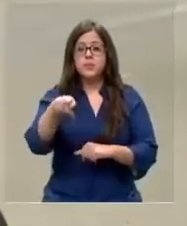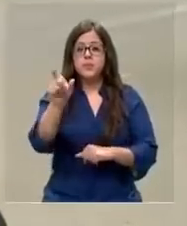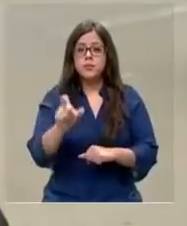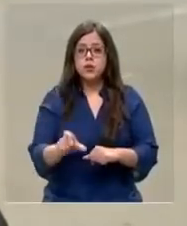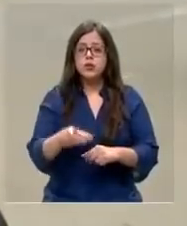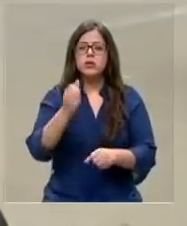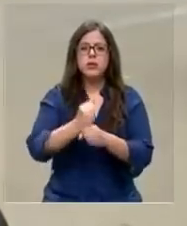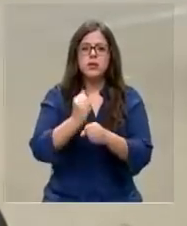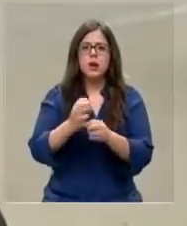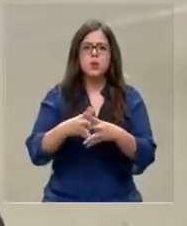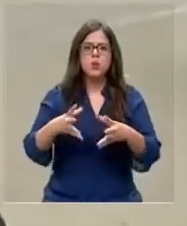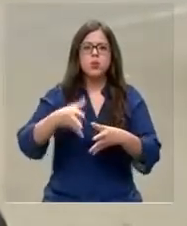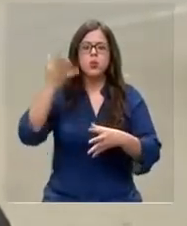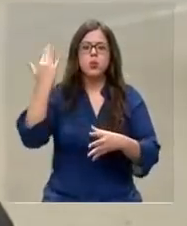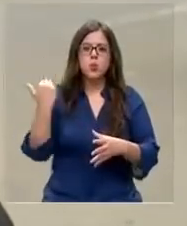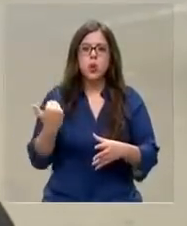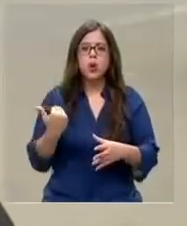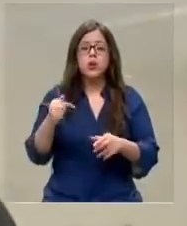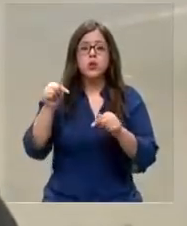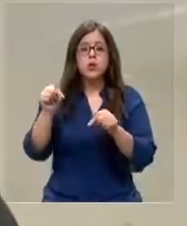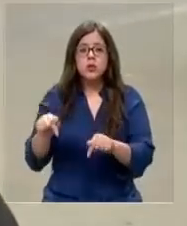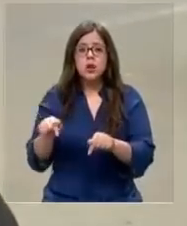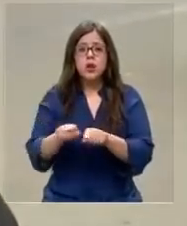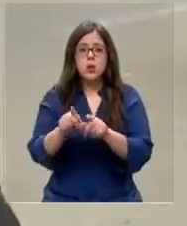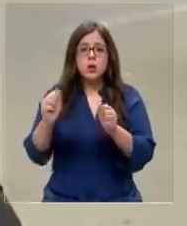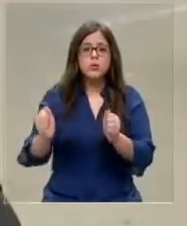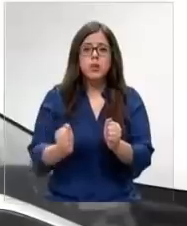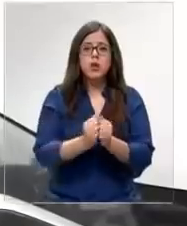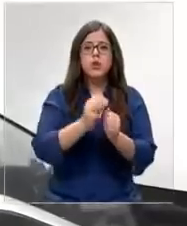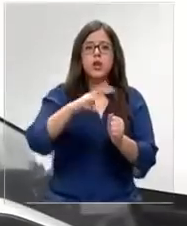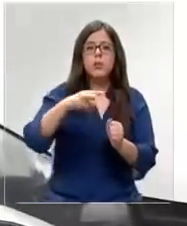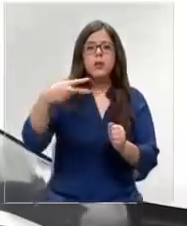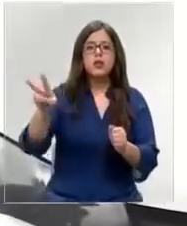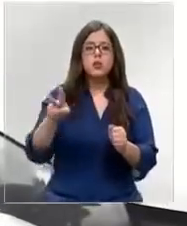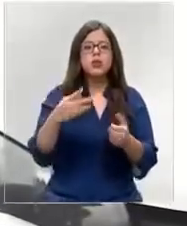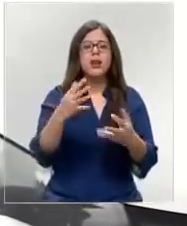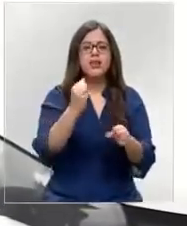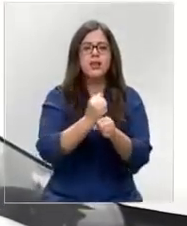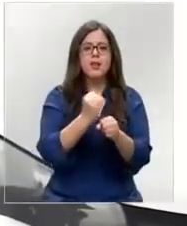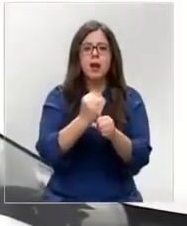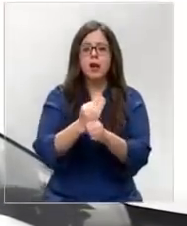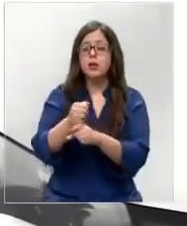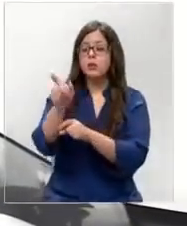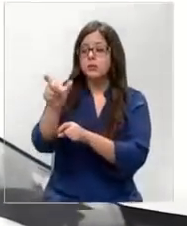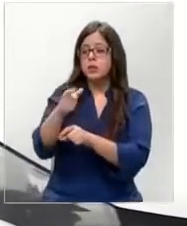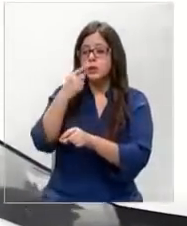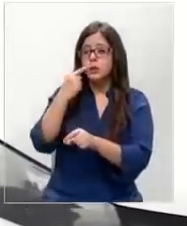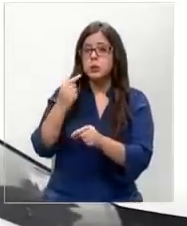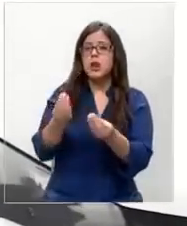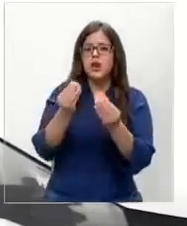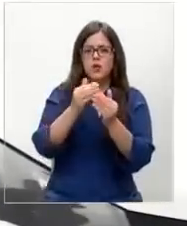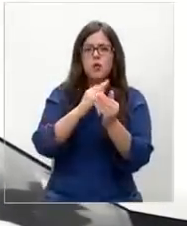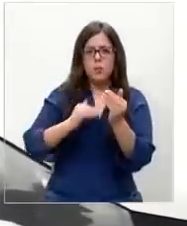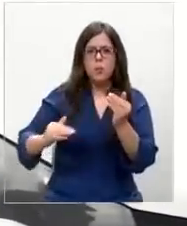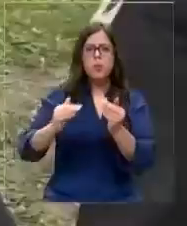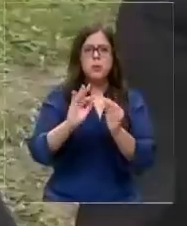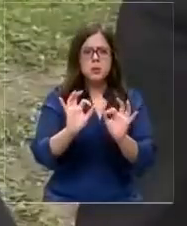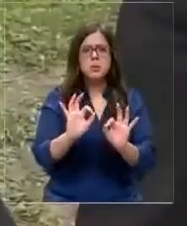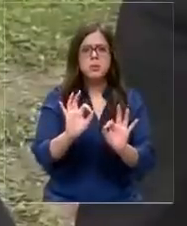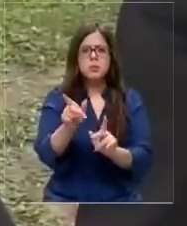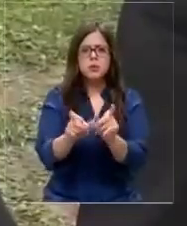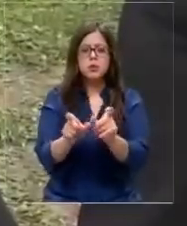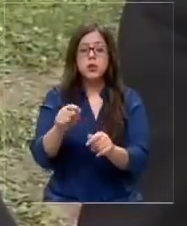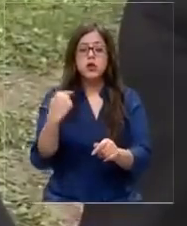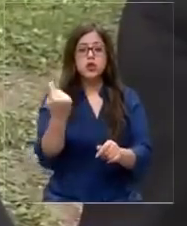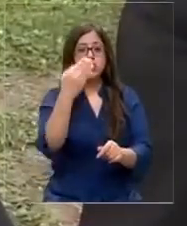y se quedó en el campo acompañando a su mamá. No, pues era un buen vecino, muy buena gente, eran todos esos cabros.